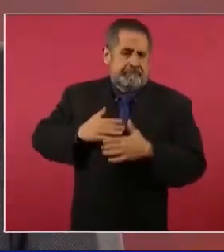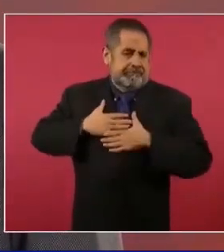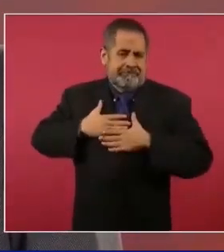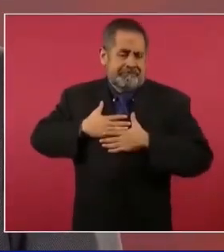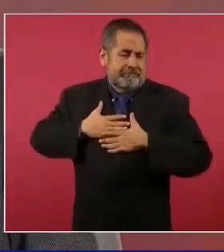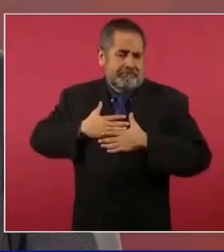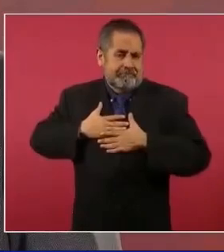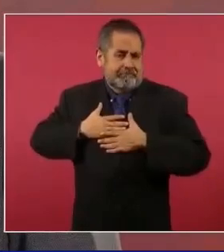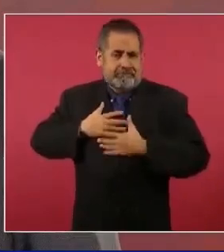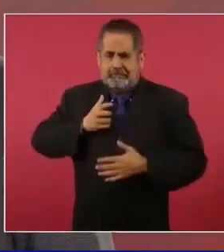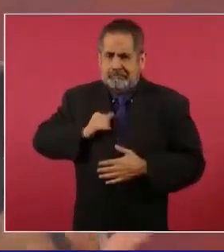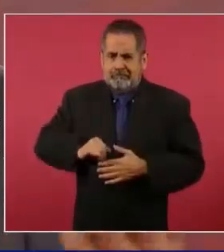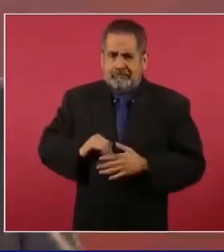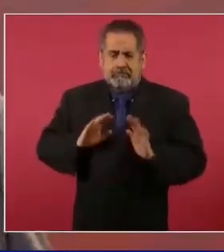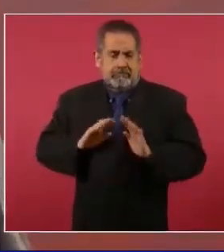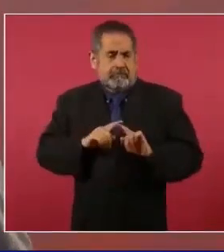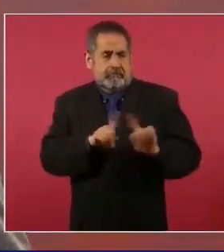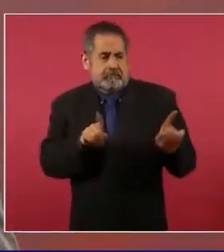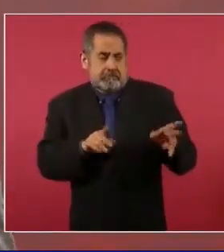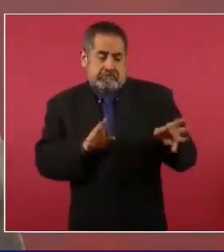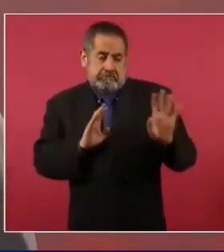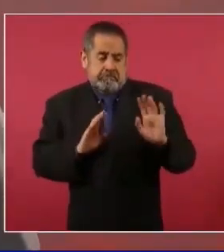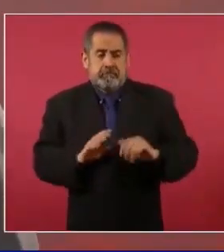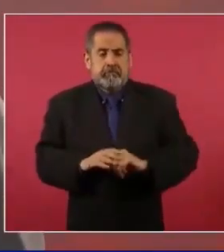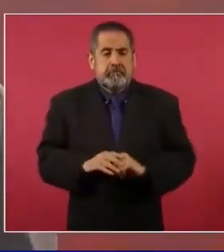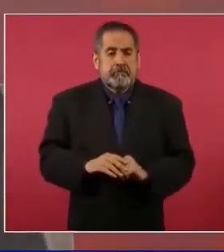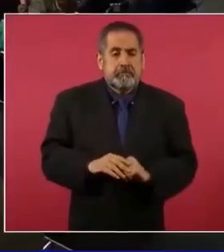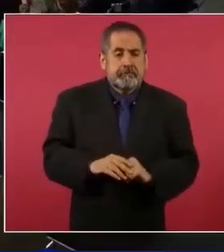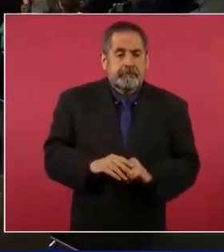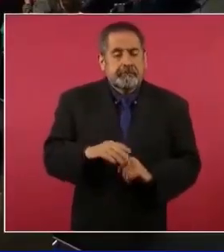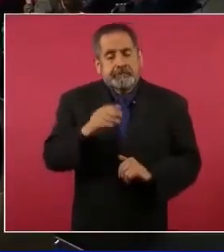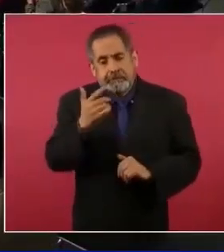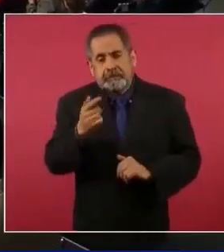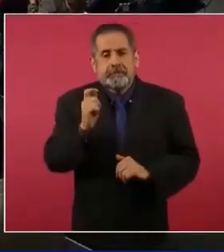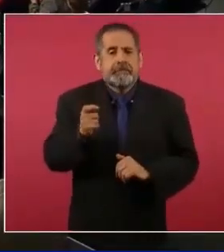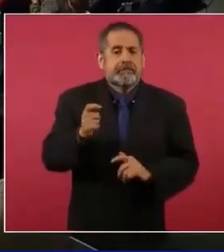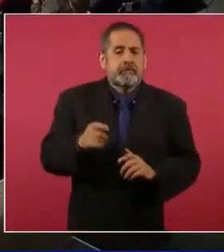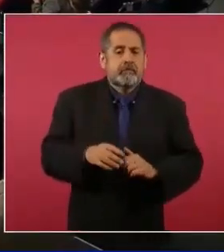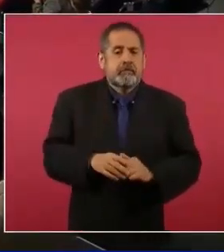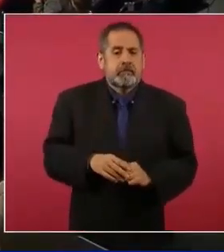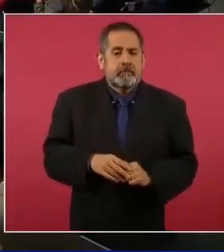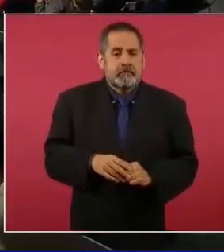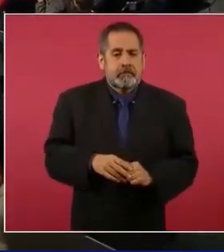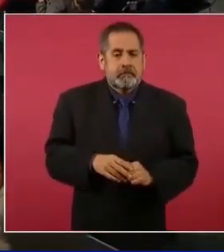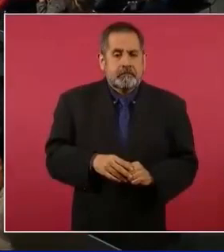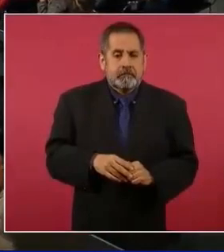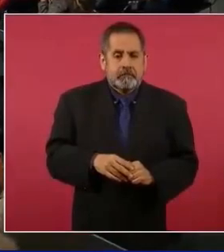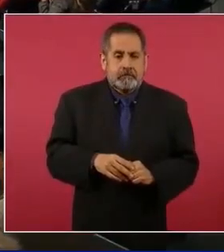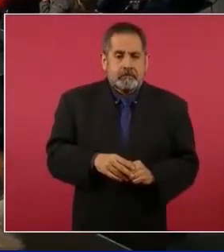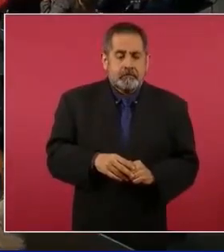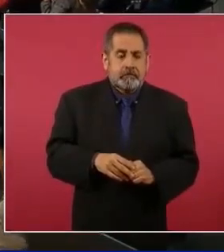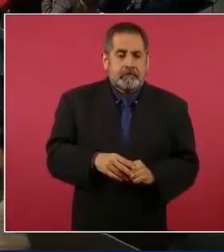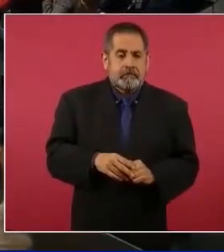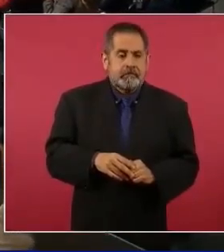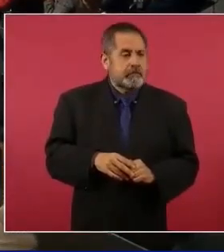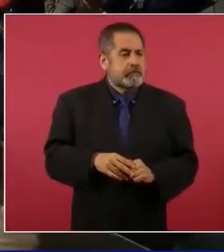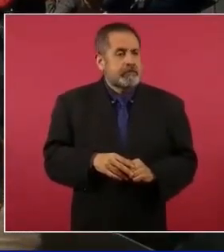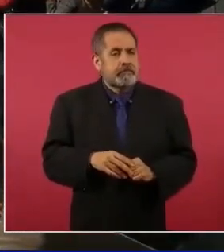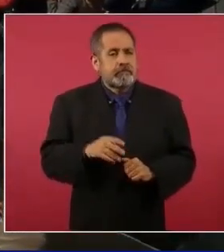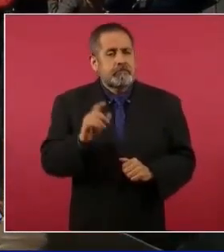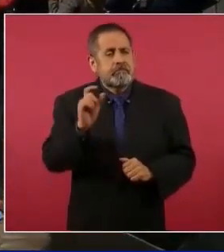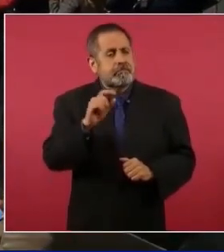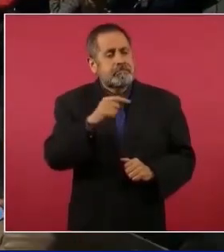entonces, ¿cuándo van a encontrar